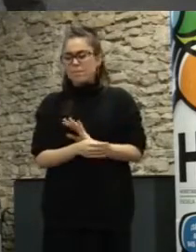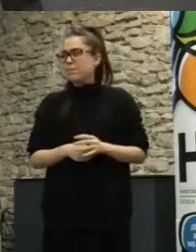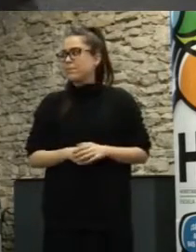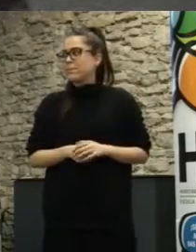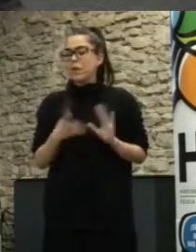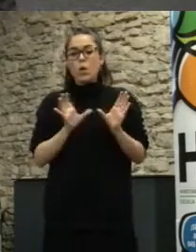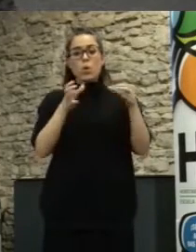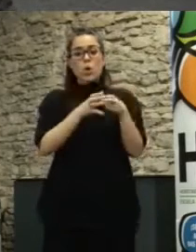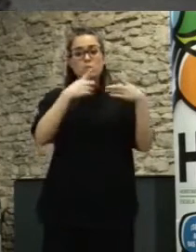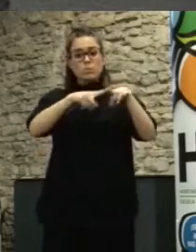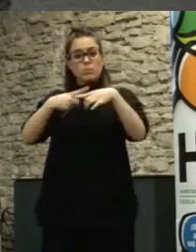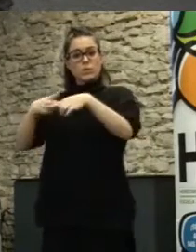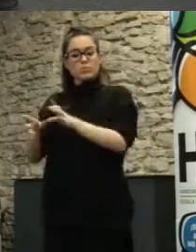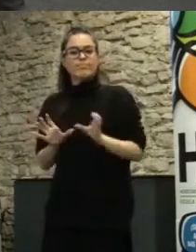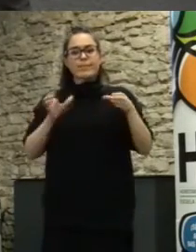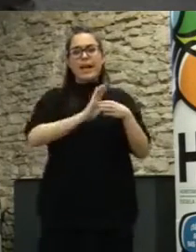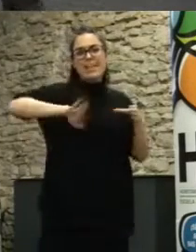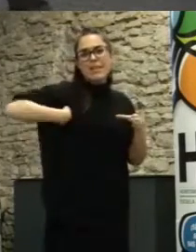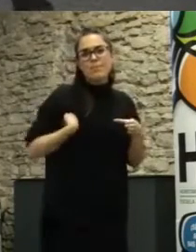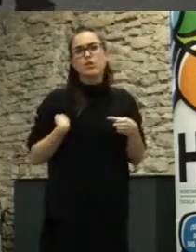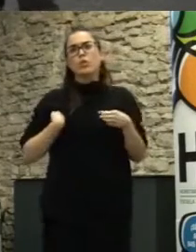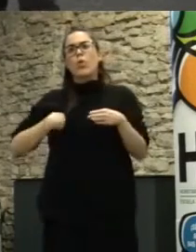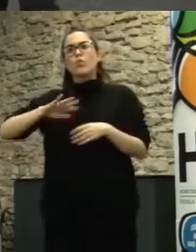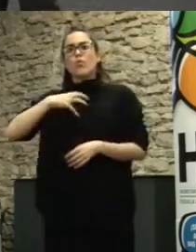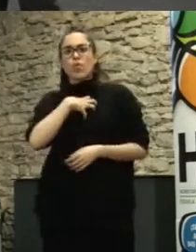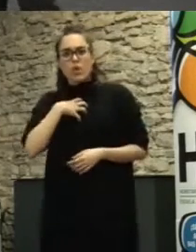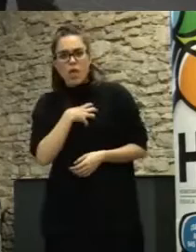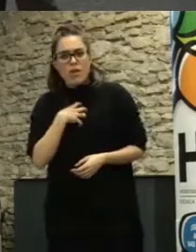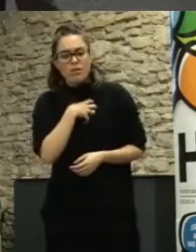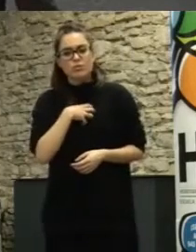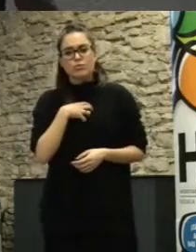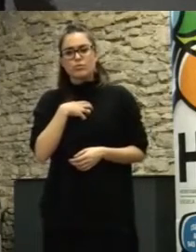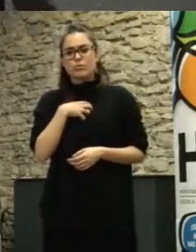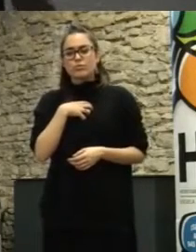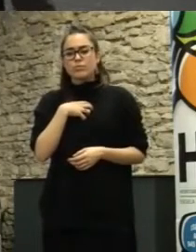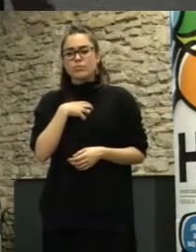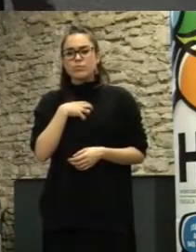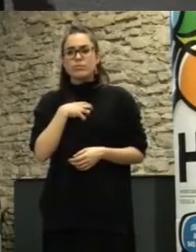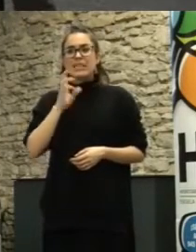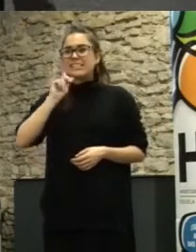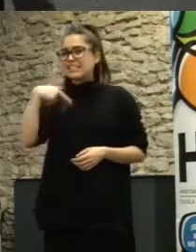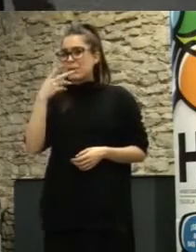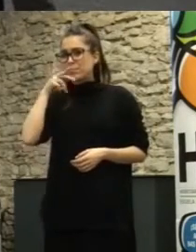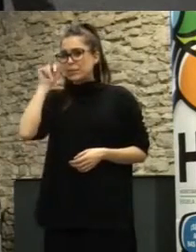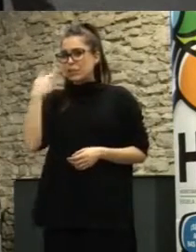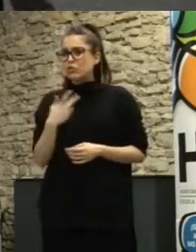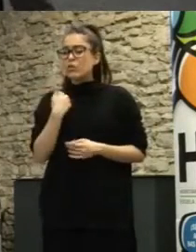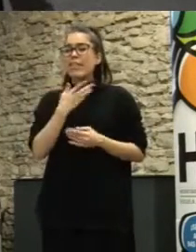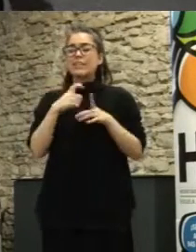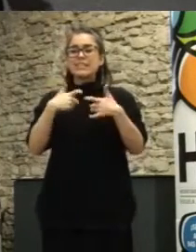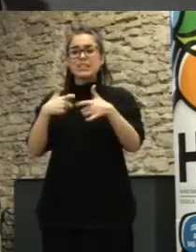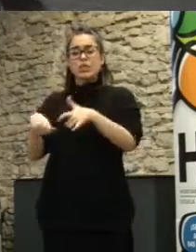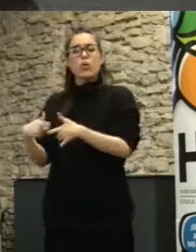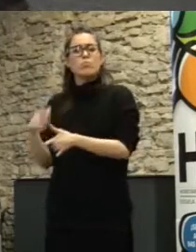colectivos académicos funcionarios expertos del sector privado ciudadanos